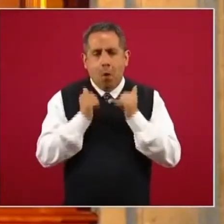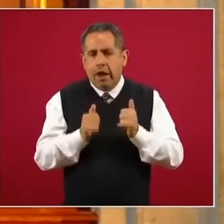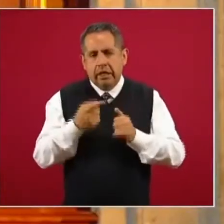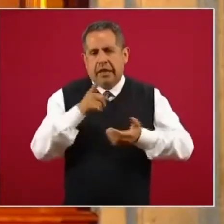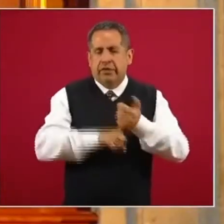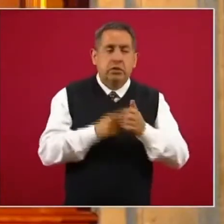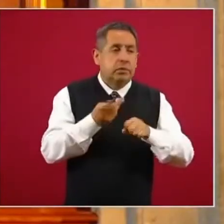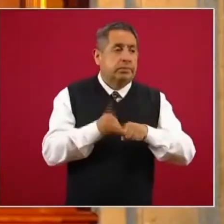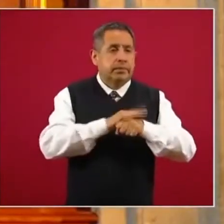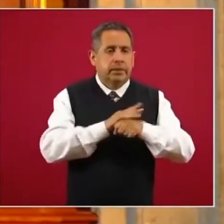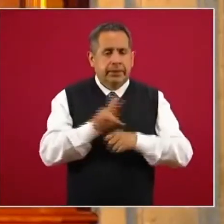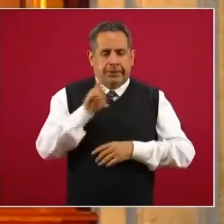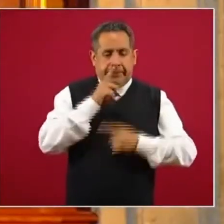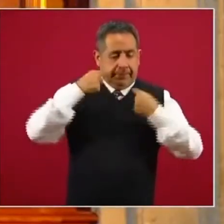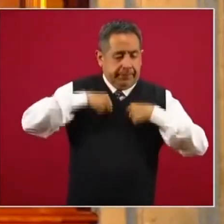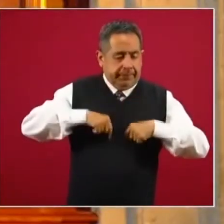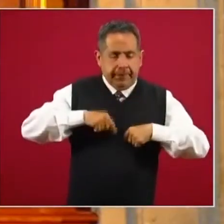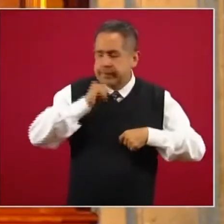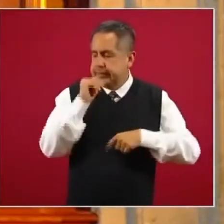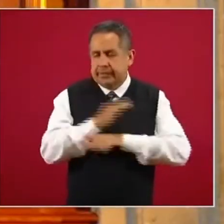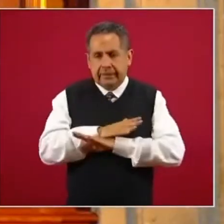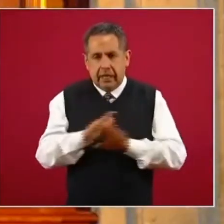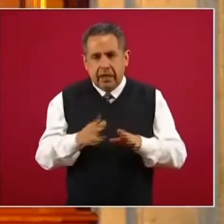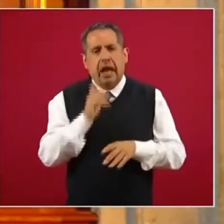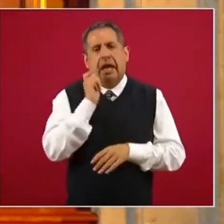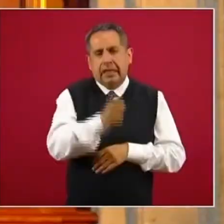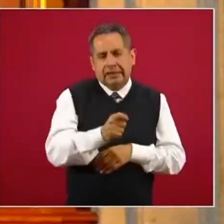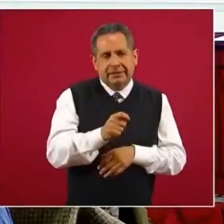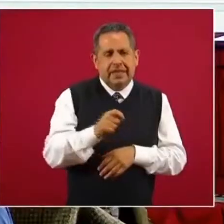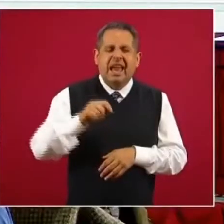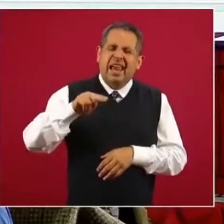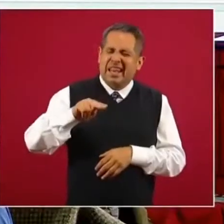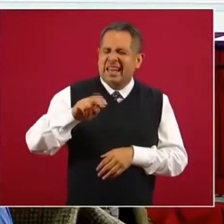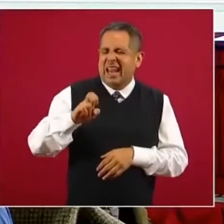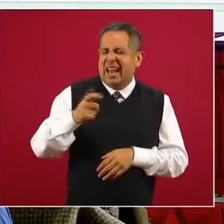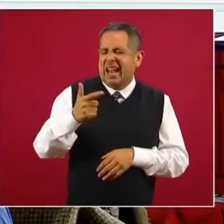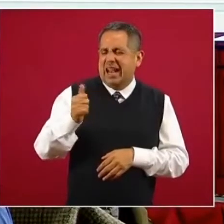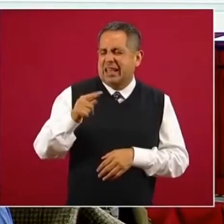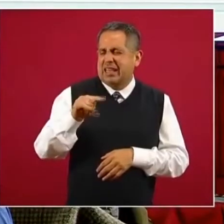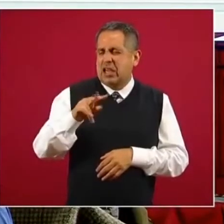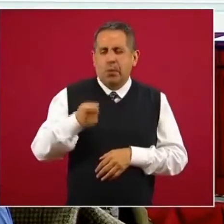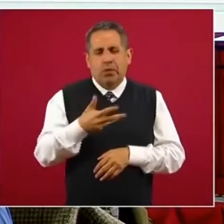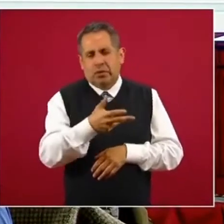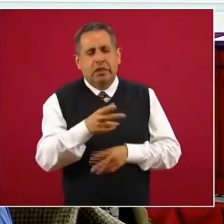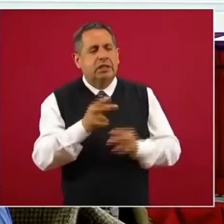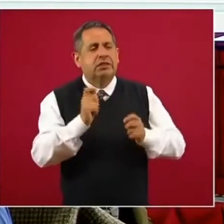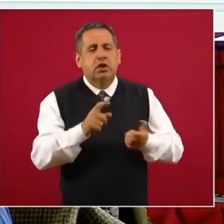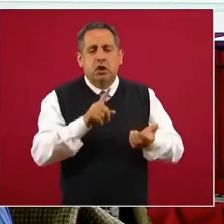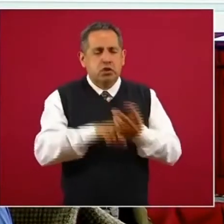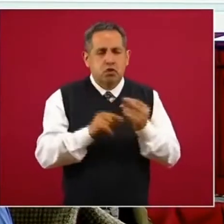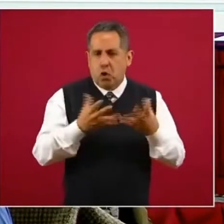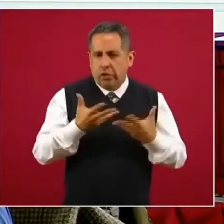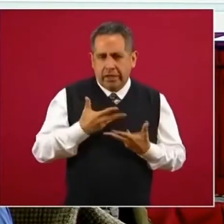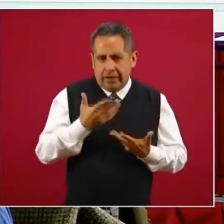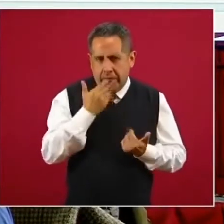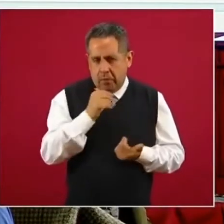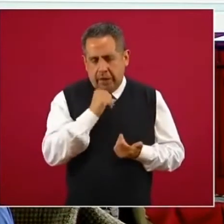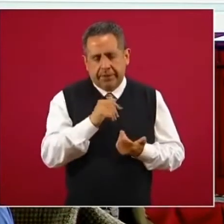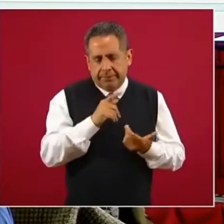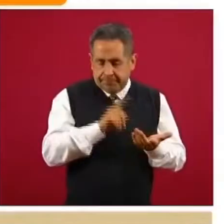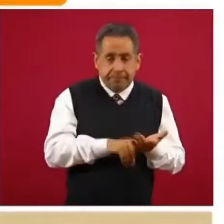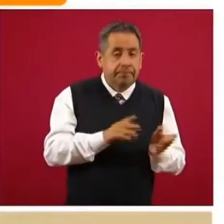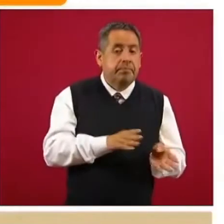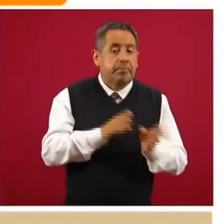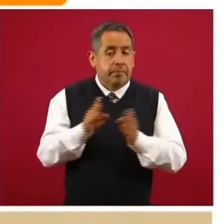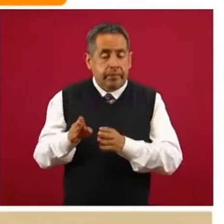-CoV-2 en sus vías respiratorias, por lo tanto representan los casos negativos y están graficadas en las barras de color morado. Así también y para el día